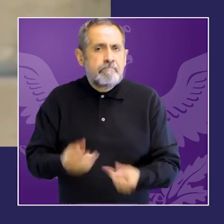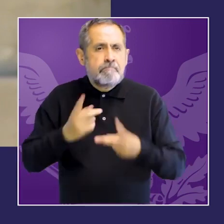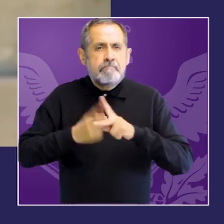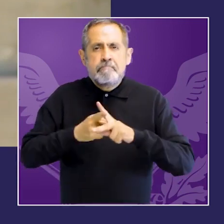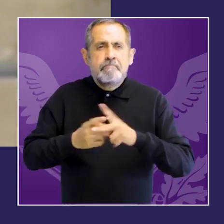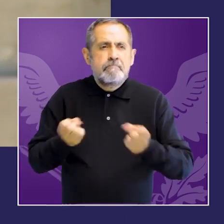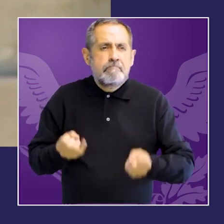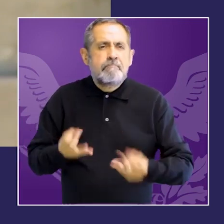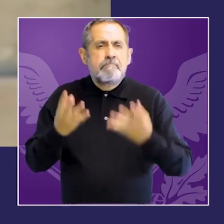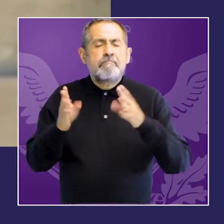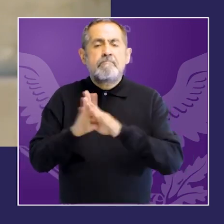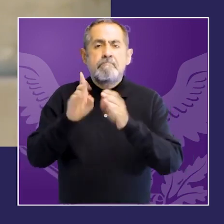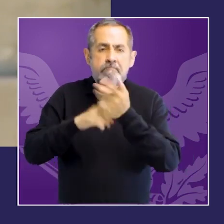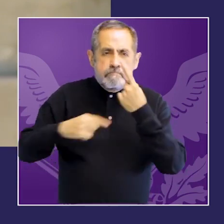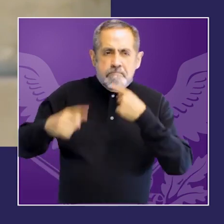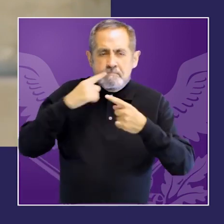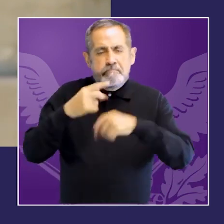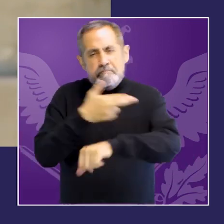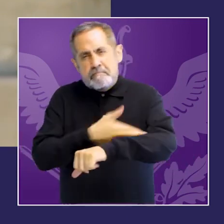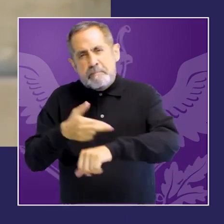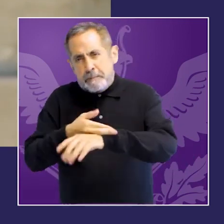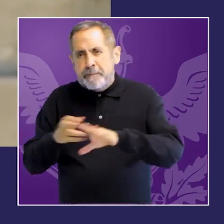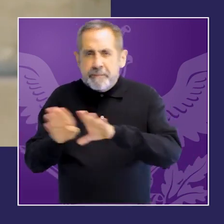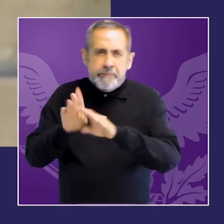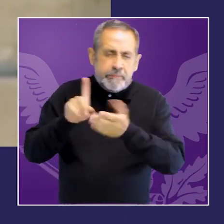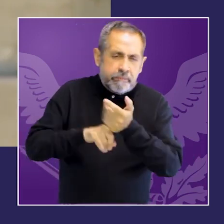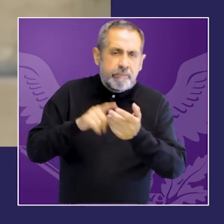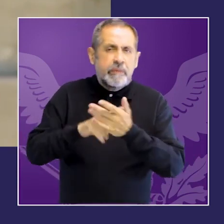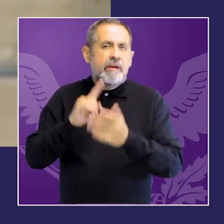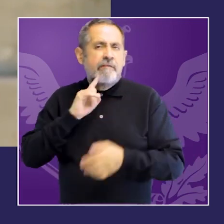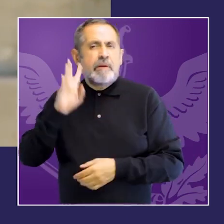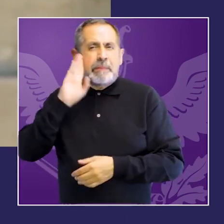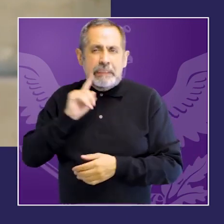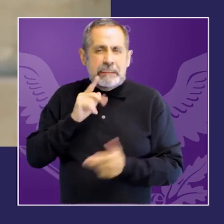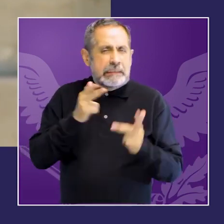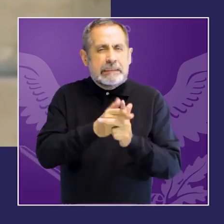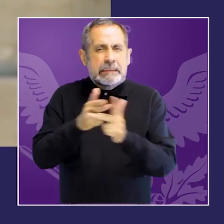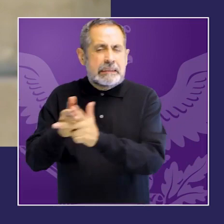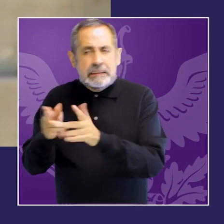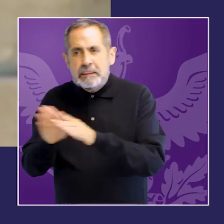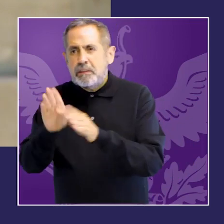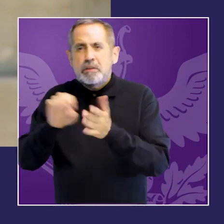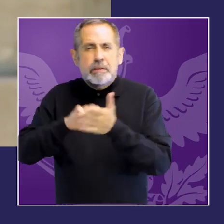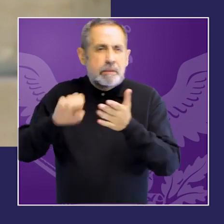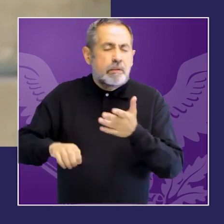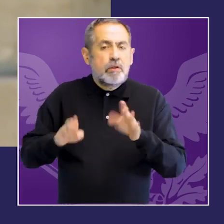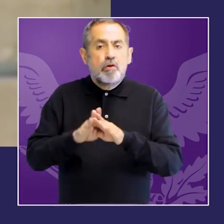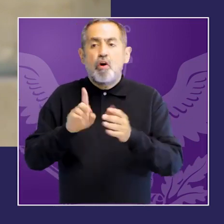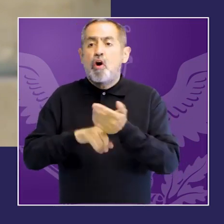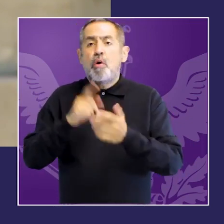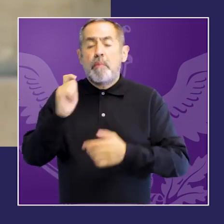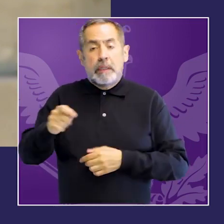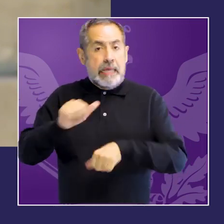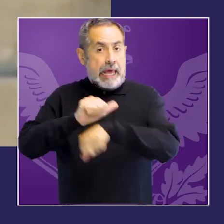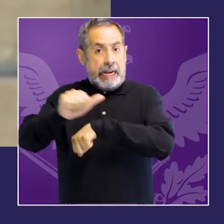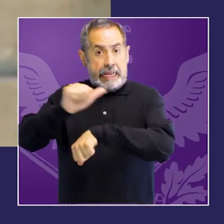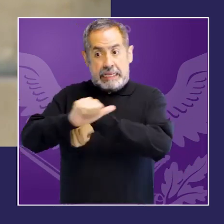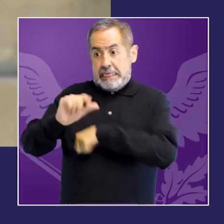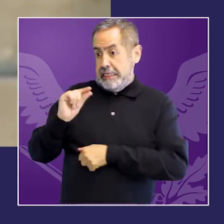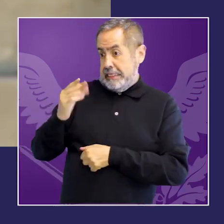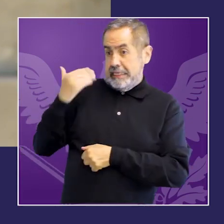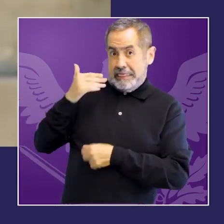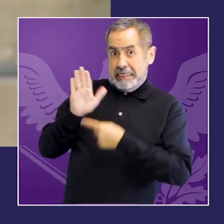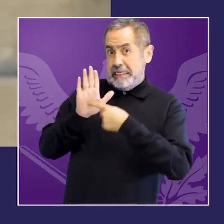CEPAL, identificamos que las fuentes de información, los actores responsables de estos registros son